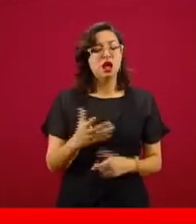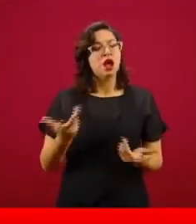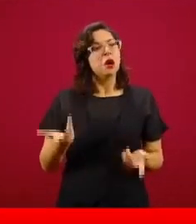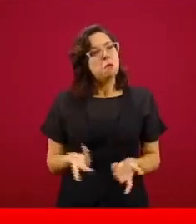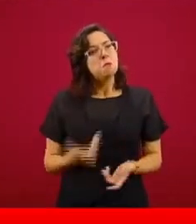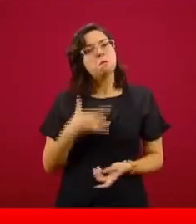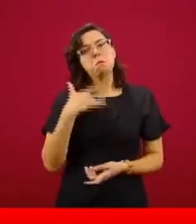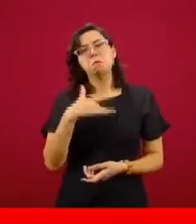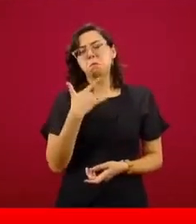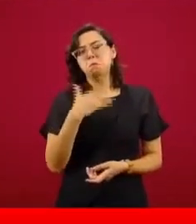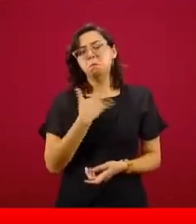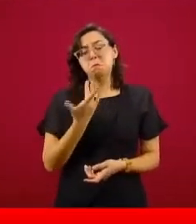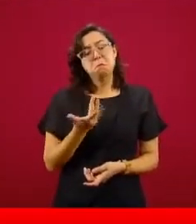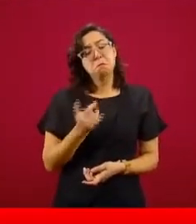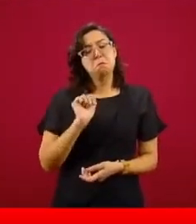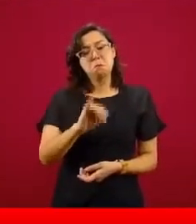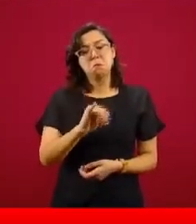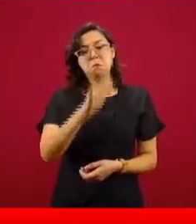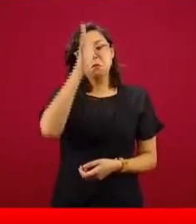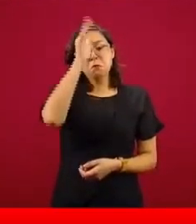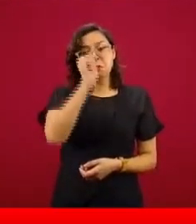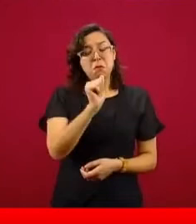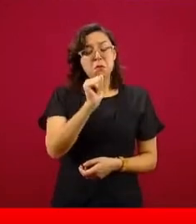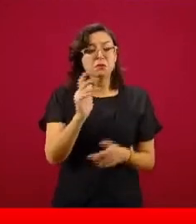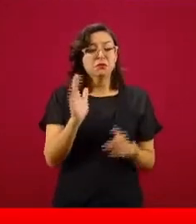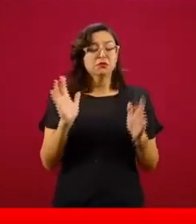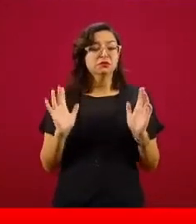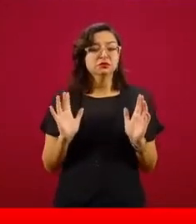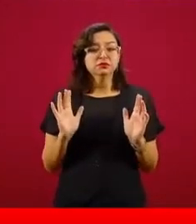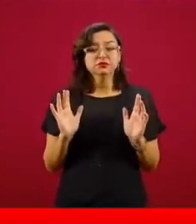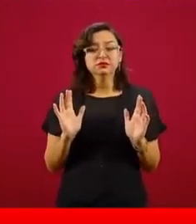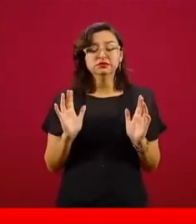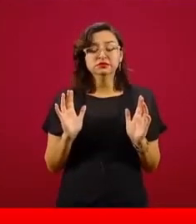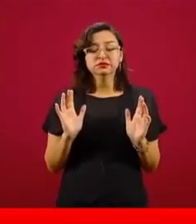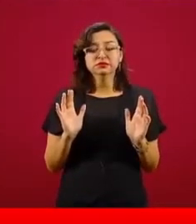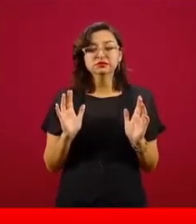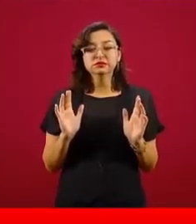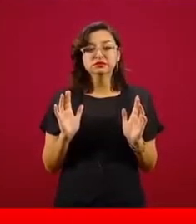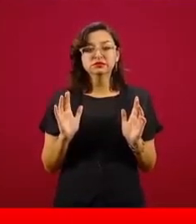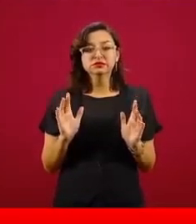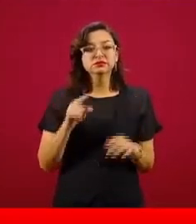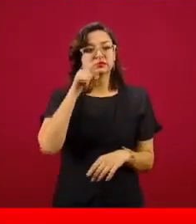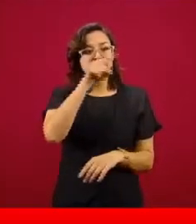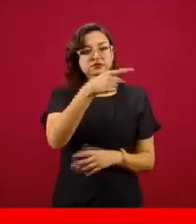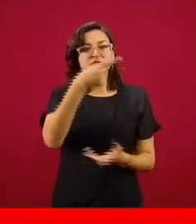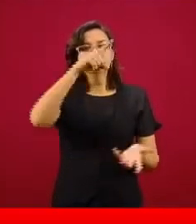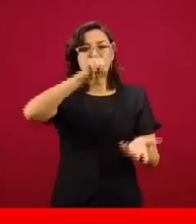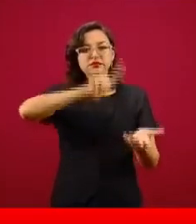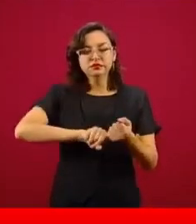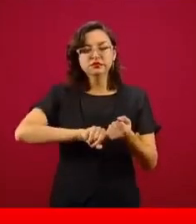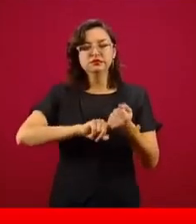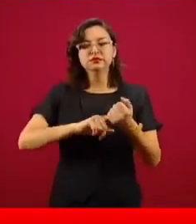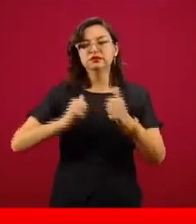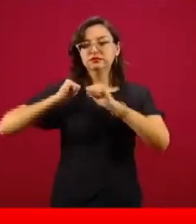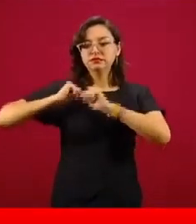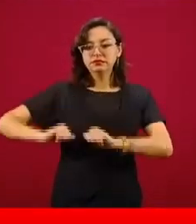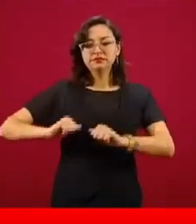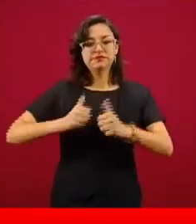un proceso autónomo, es un poder.